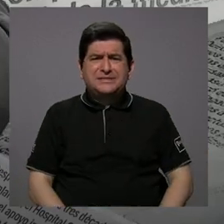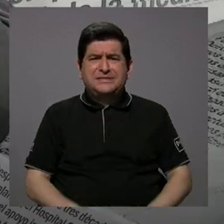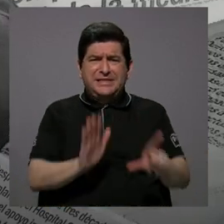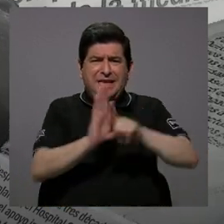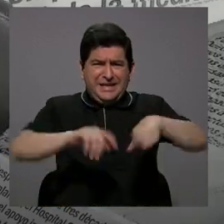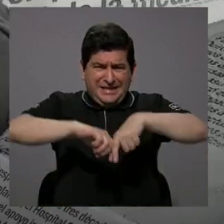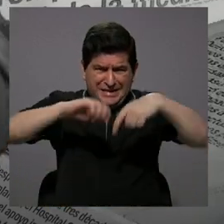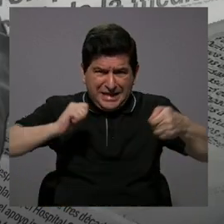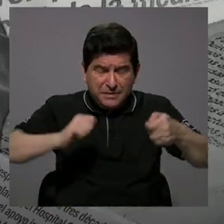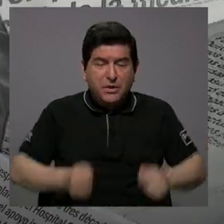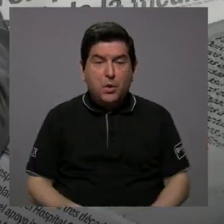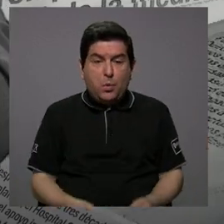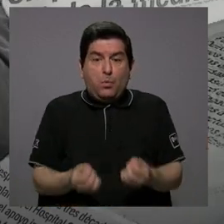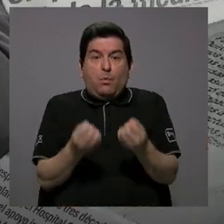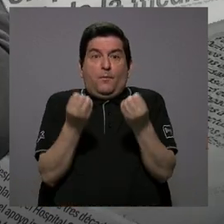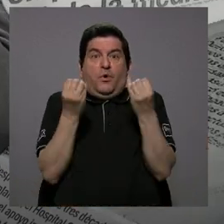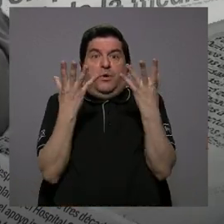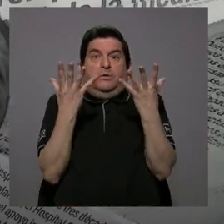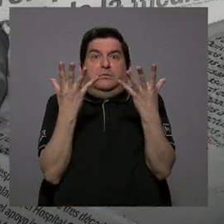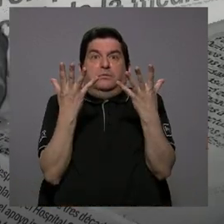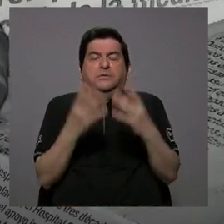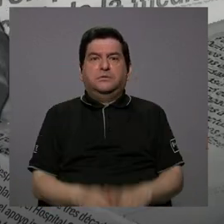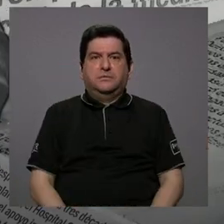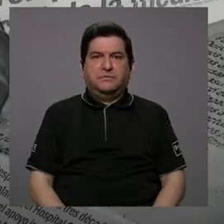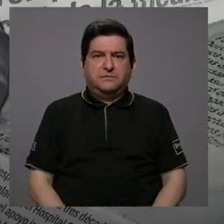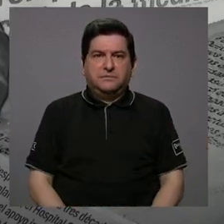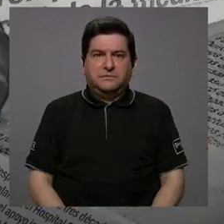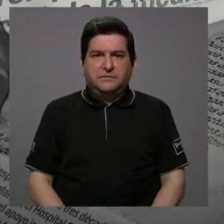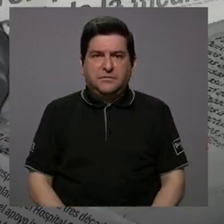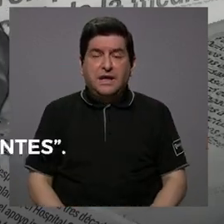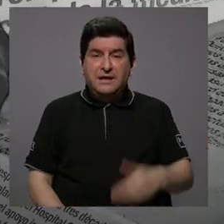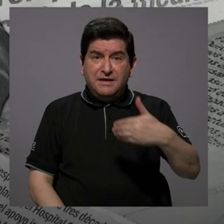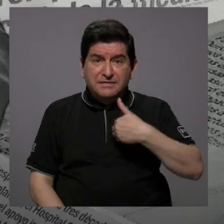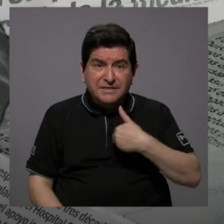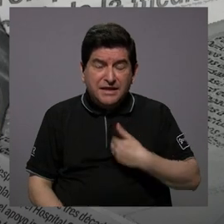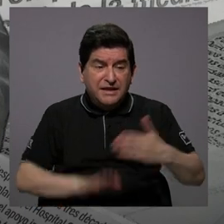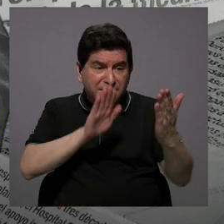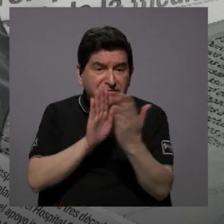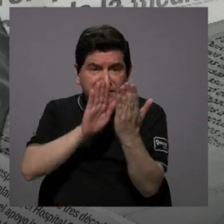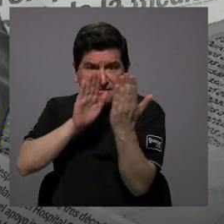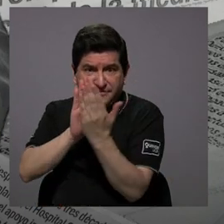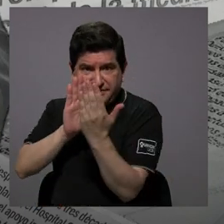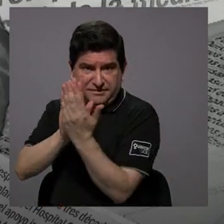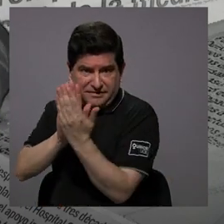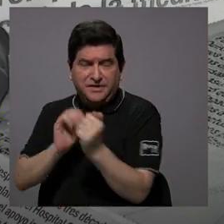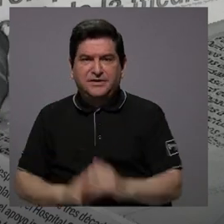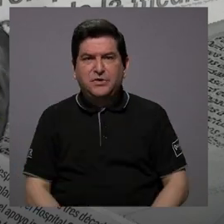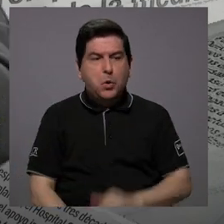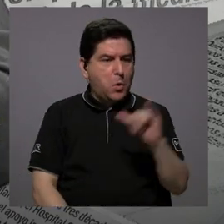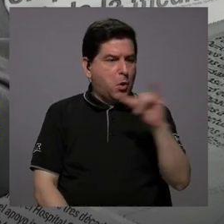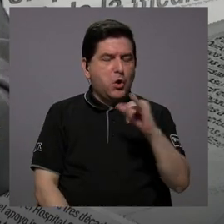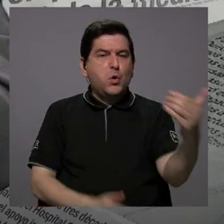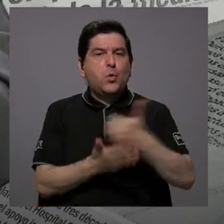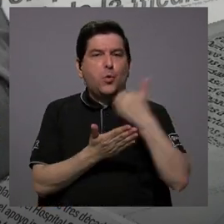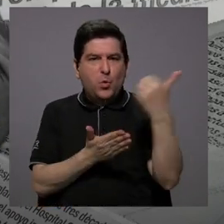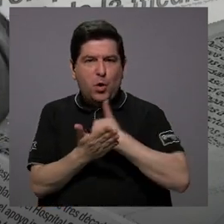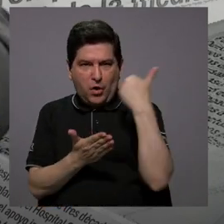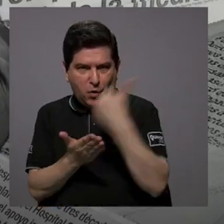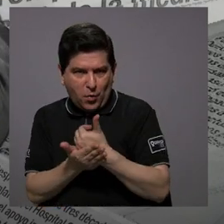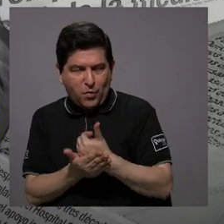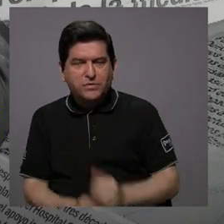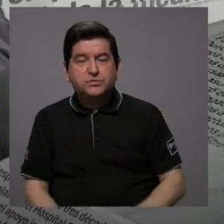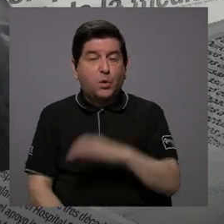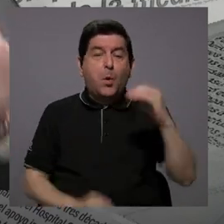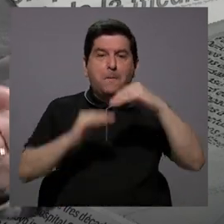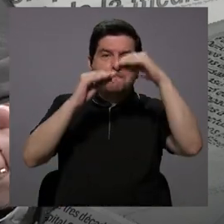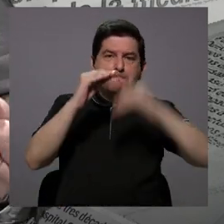que nos sobreabunda, que nos desborda y tenemos que hacerle frente a esto con los mismos recursos o con